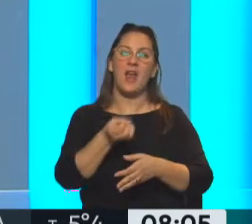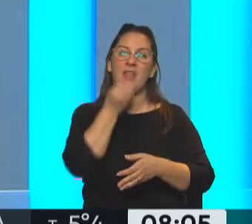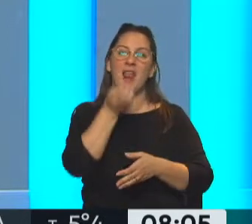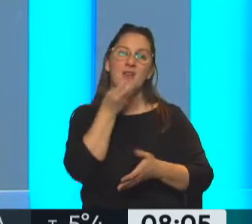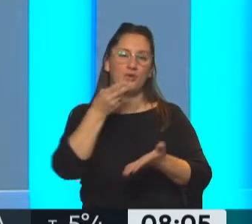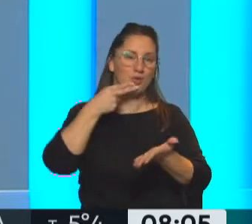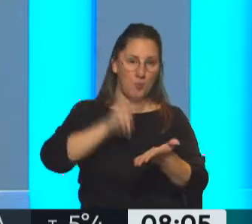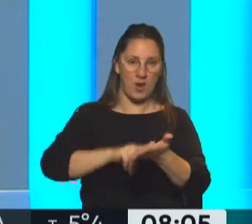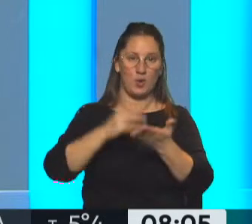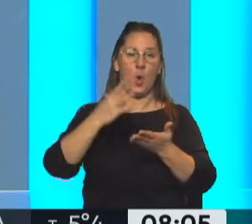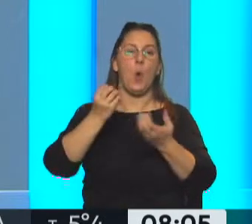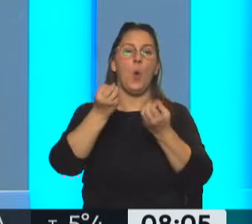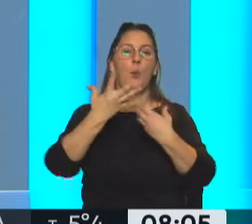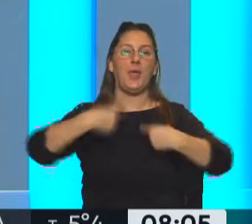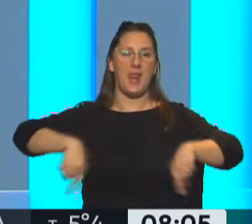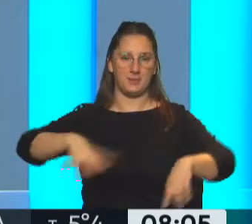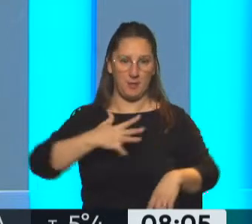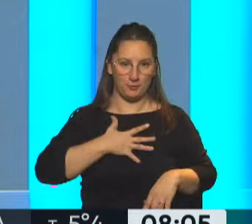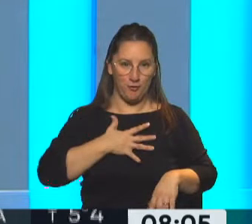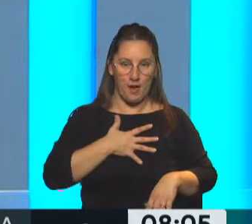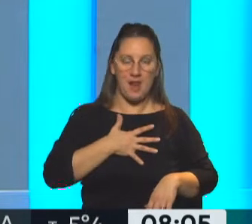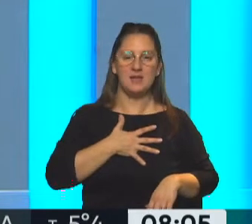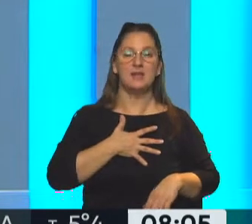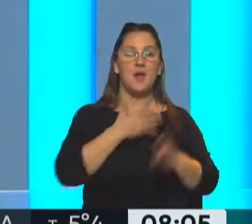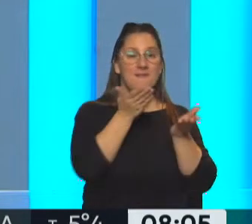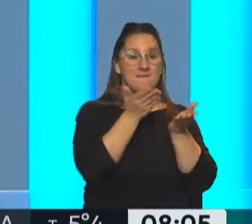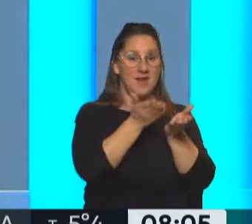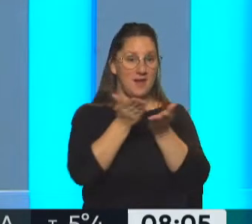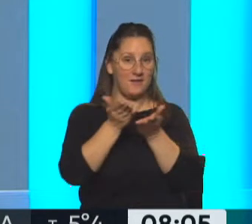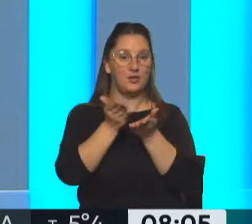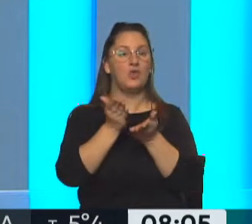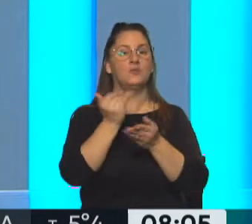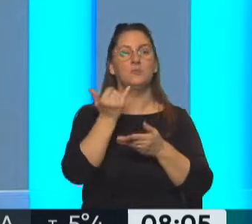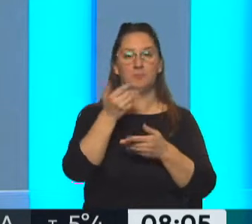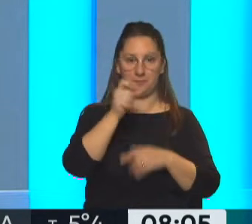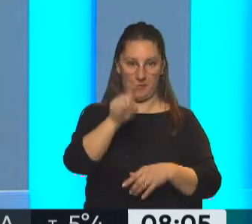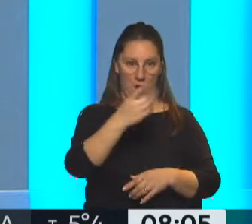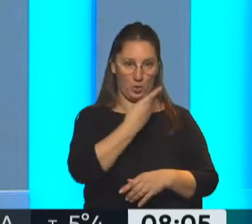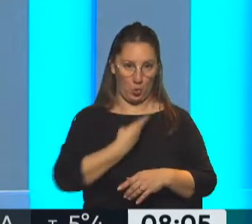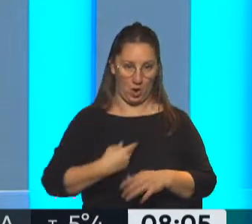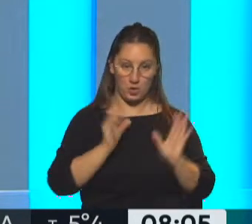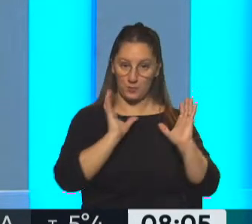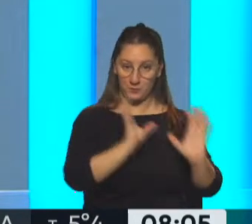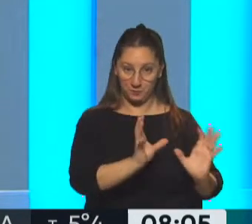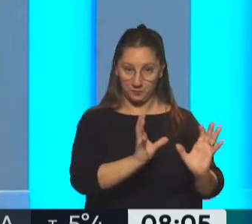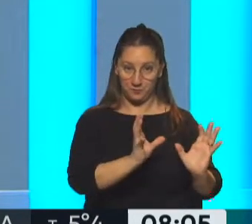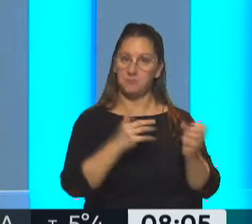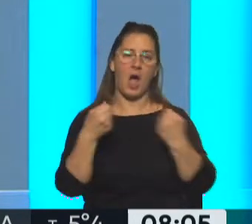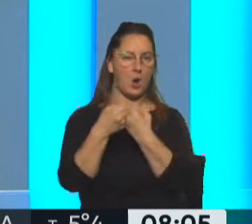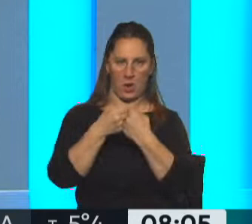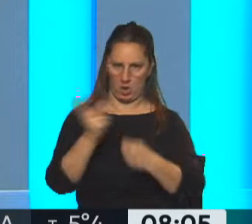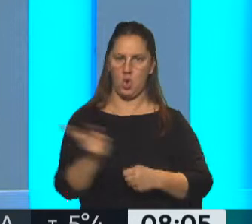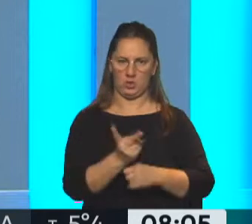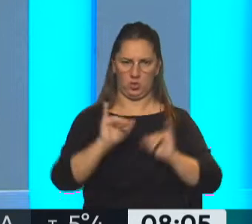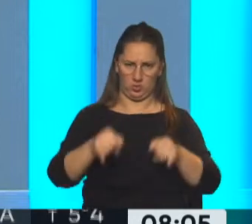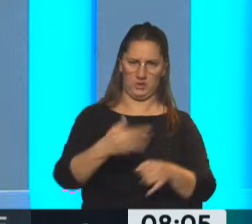impuestos, de bienes personales, beneficios que alcanzan a los propietarios. En ese punto hay acuerdo entre las dos partes,